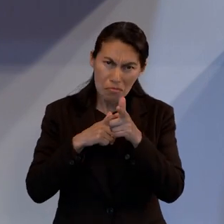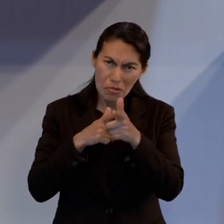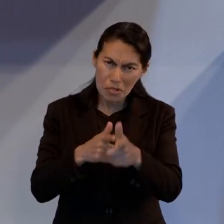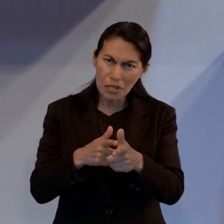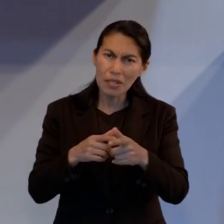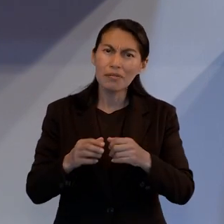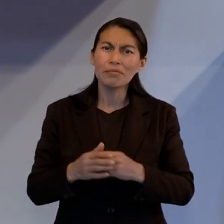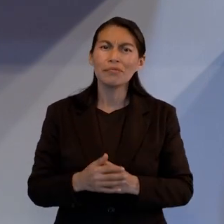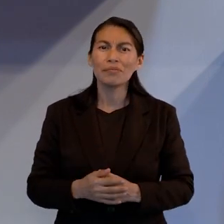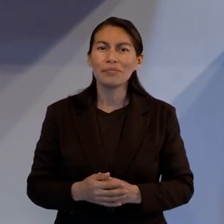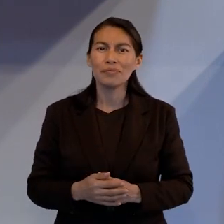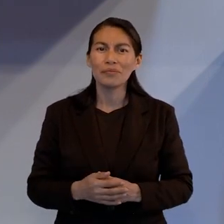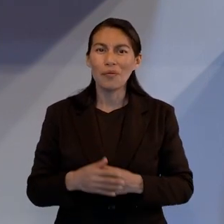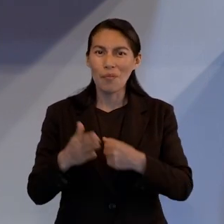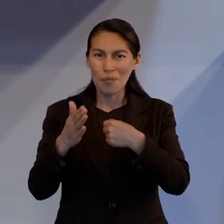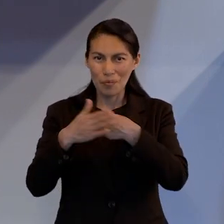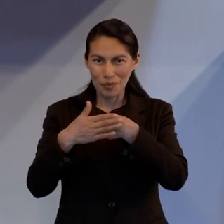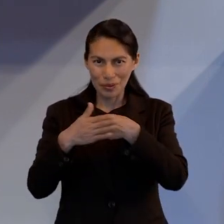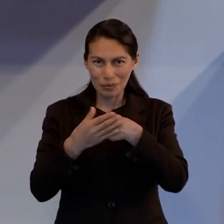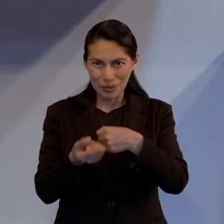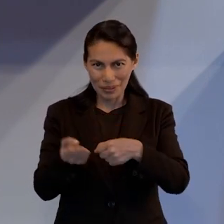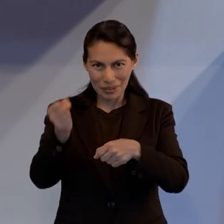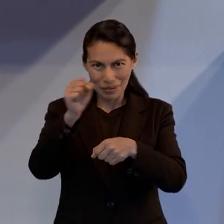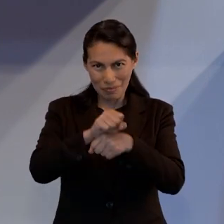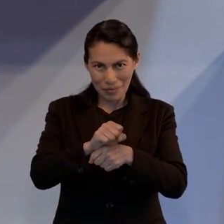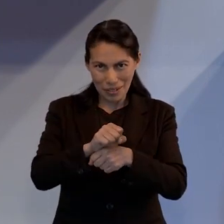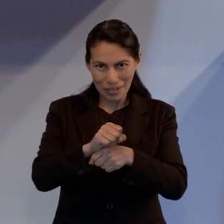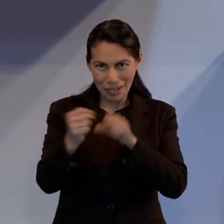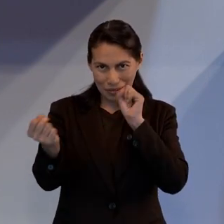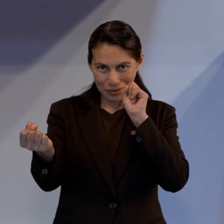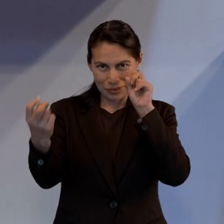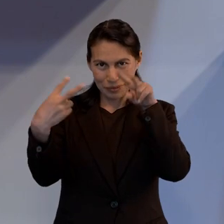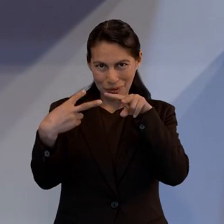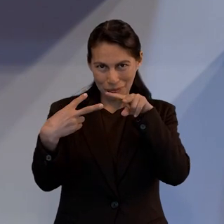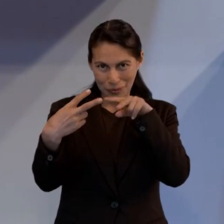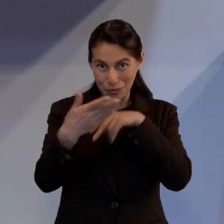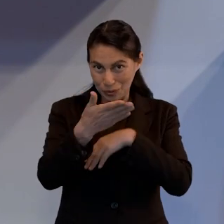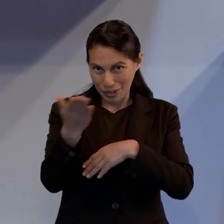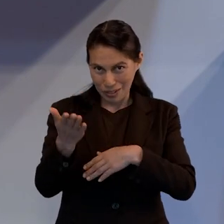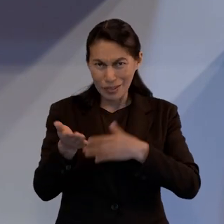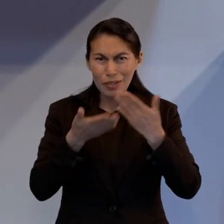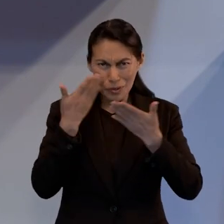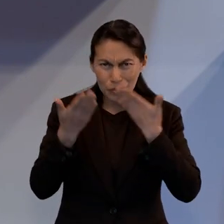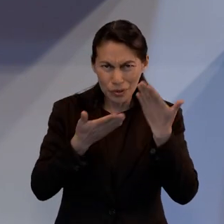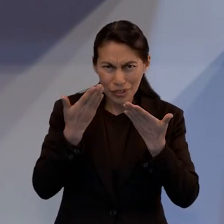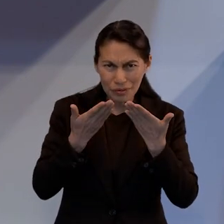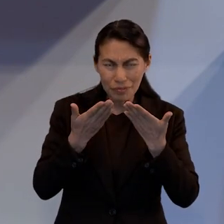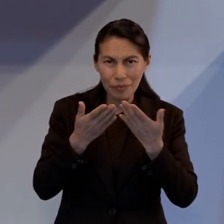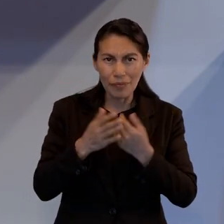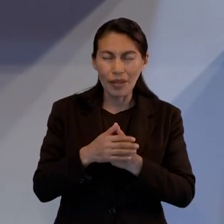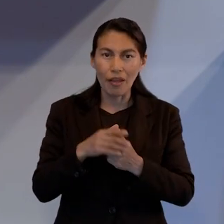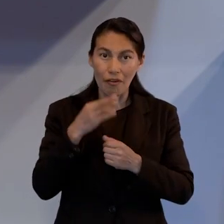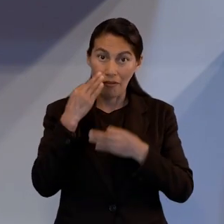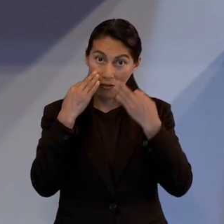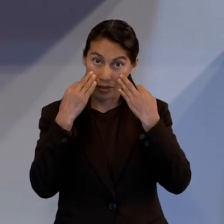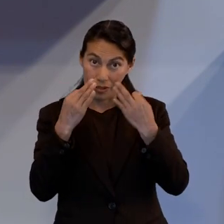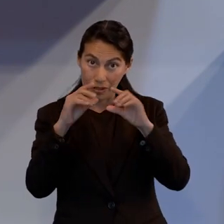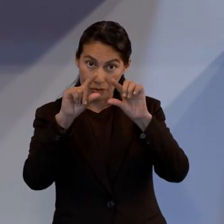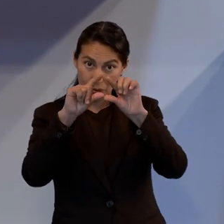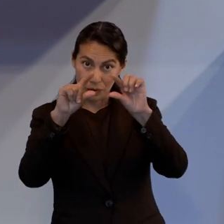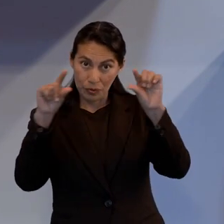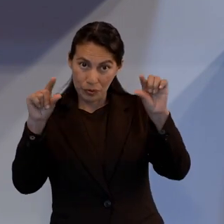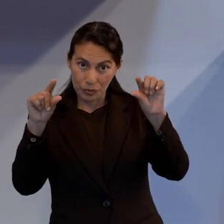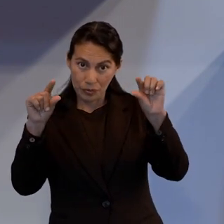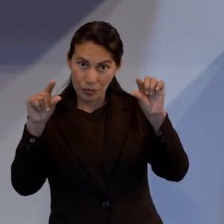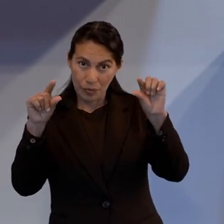Nos veremos la próxima semana, seguiendo estudiando. Pero les quiero dejar una